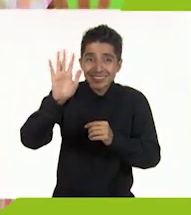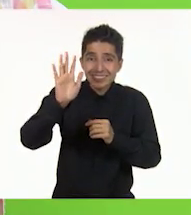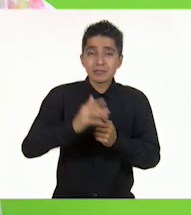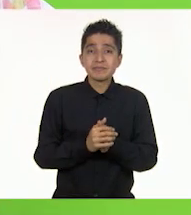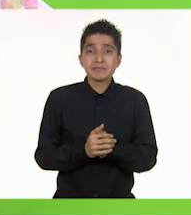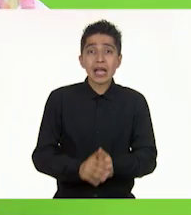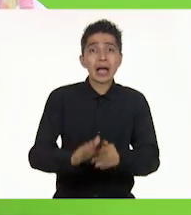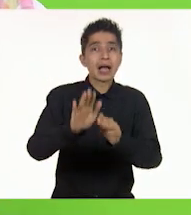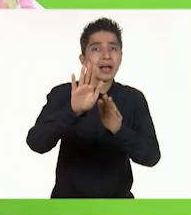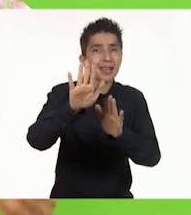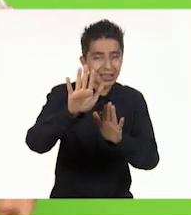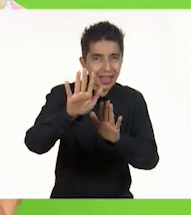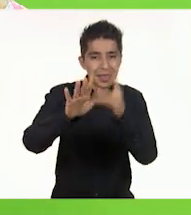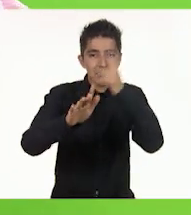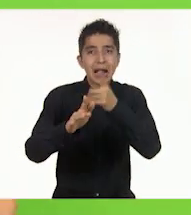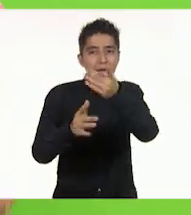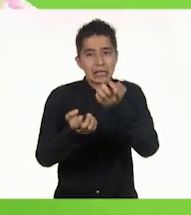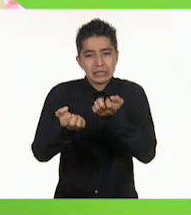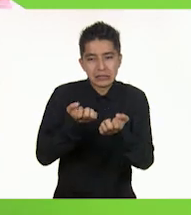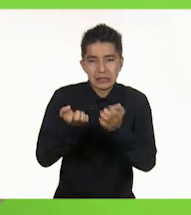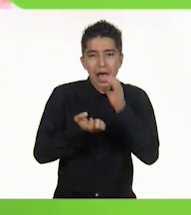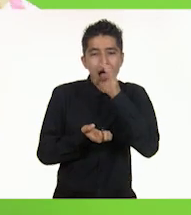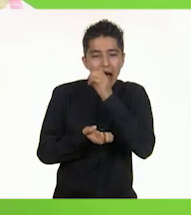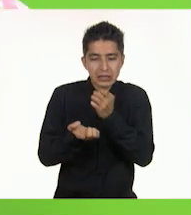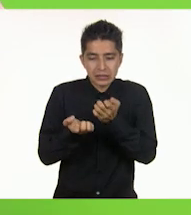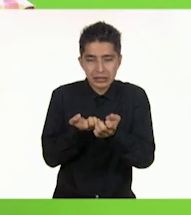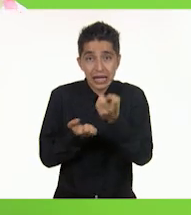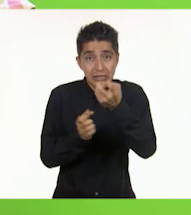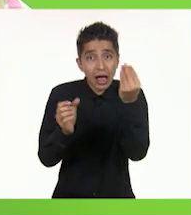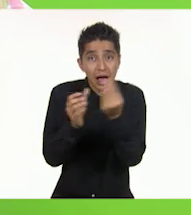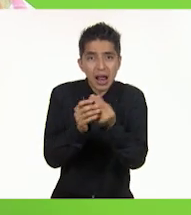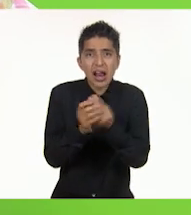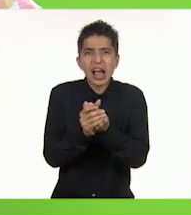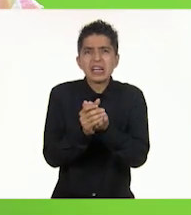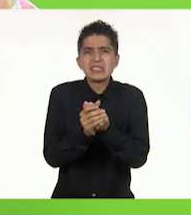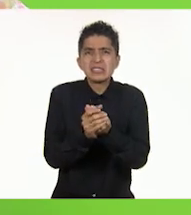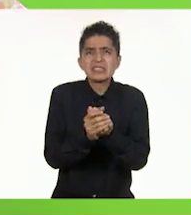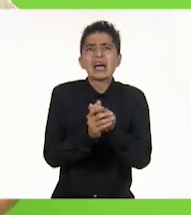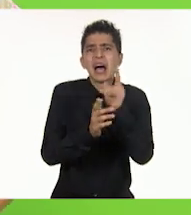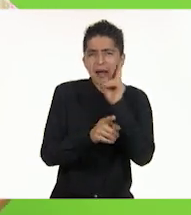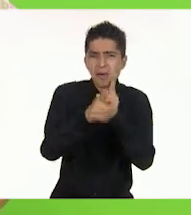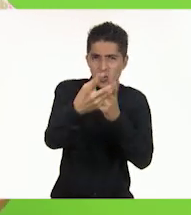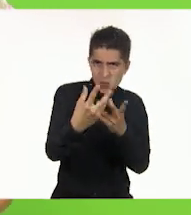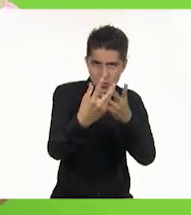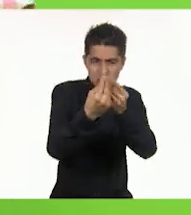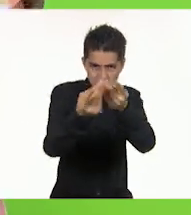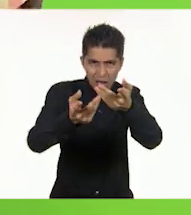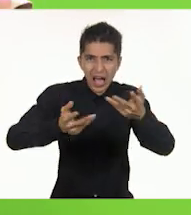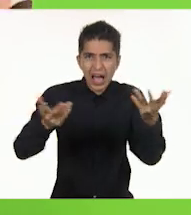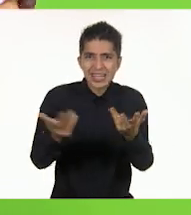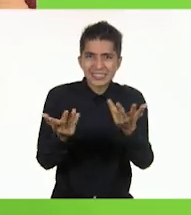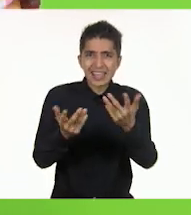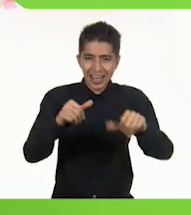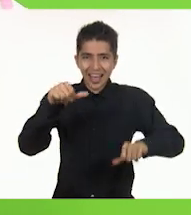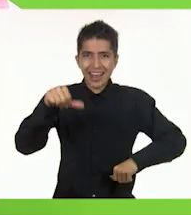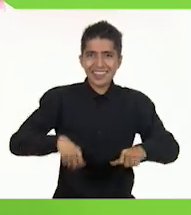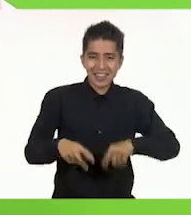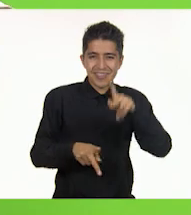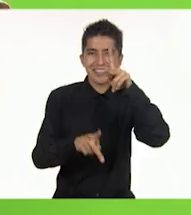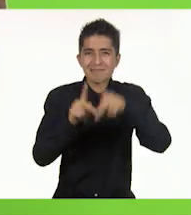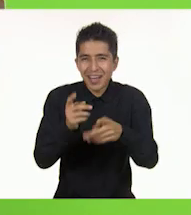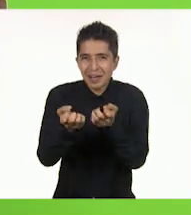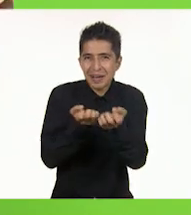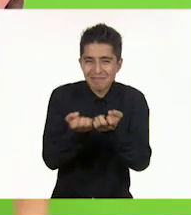Y para ir calentando motores para esta clase, ¿qué les parece si hacemos juntas y juntos la siguiente pausa